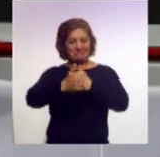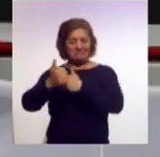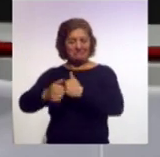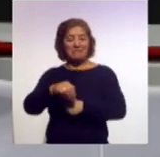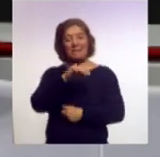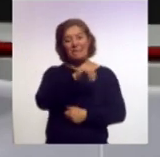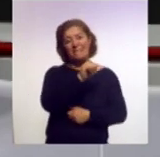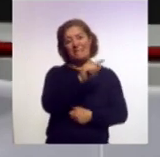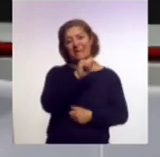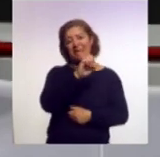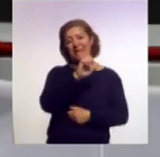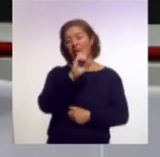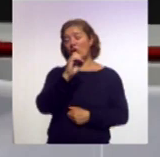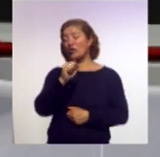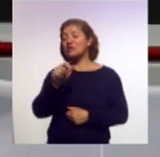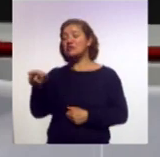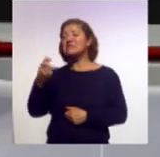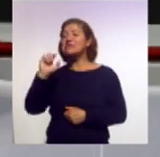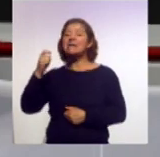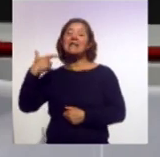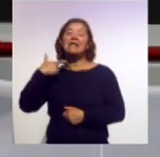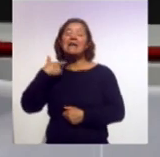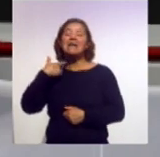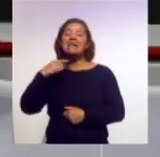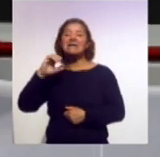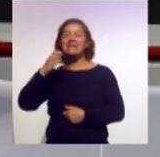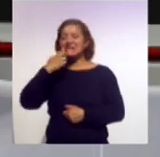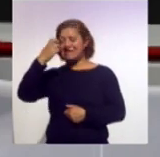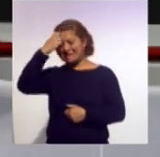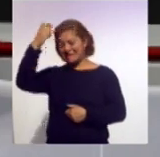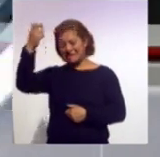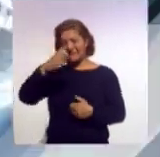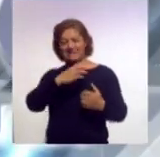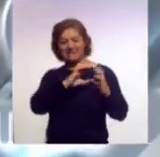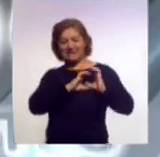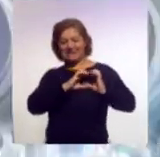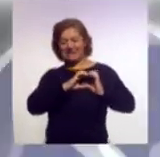Uribe y un ex chiva de corazón, el Bofo Bautista. Aquí le presentamos.